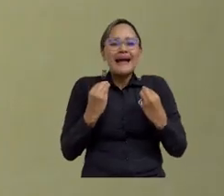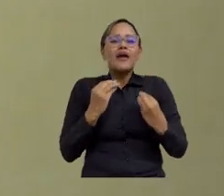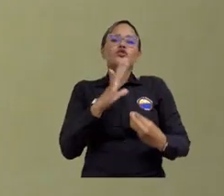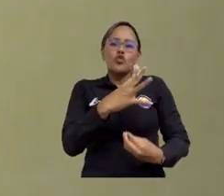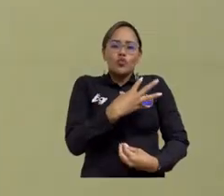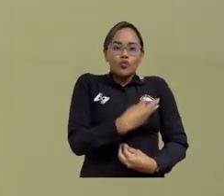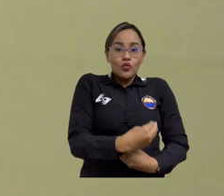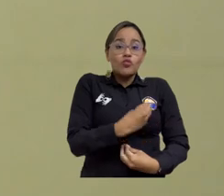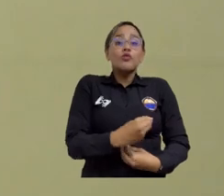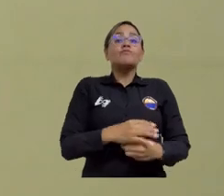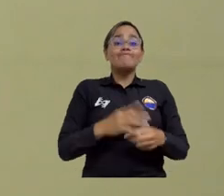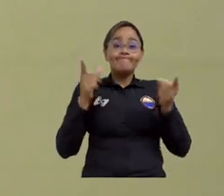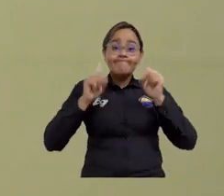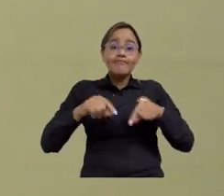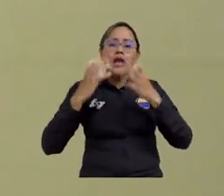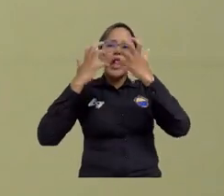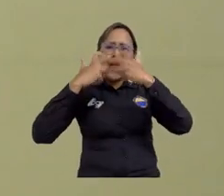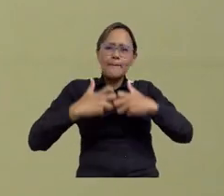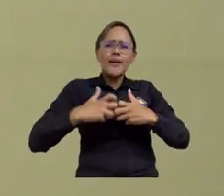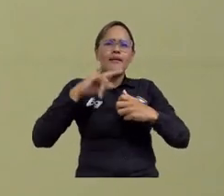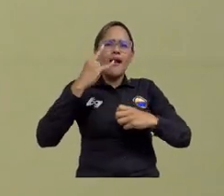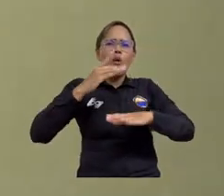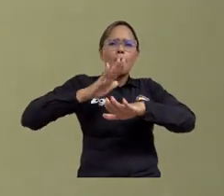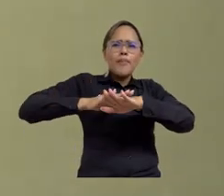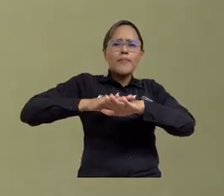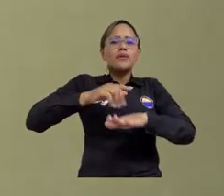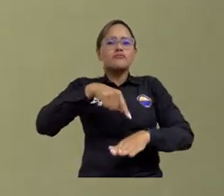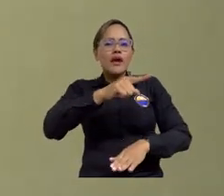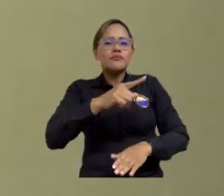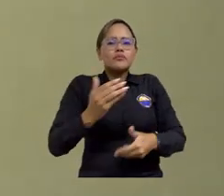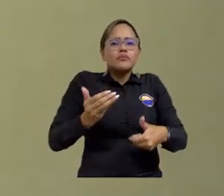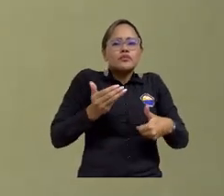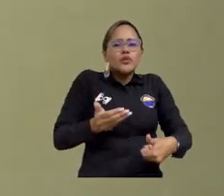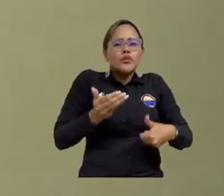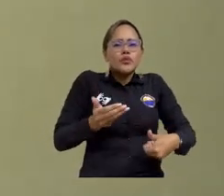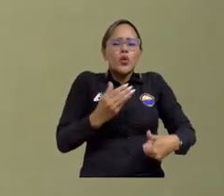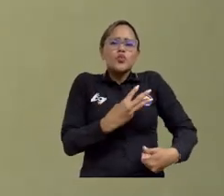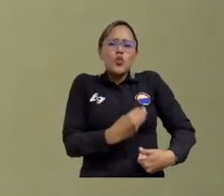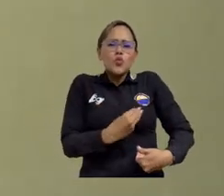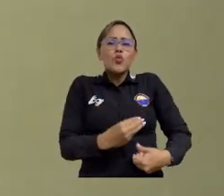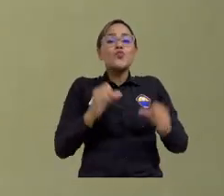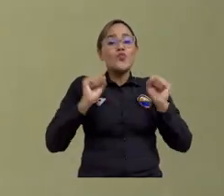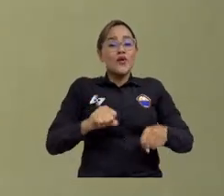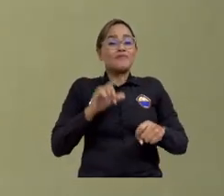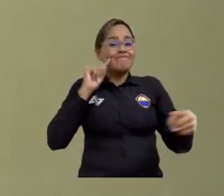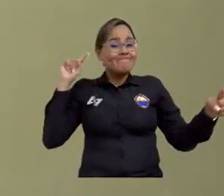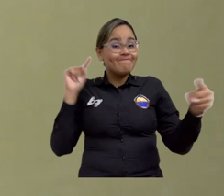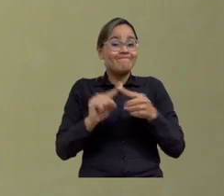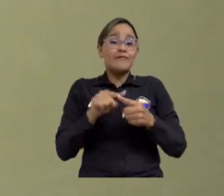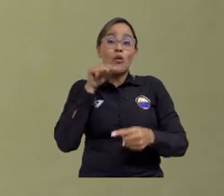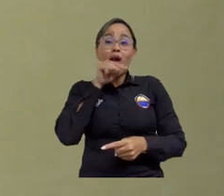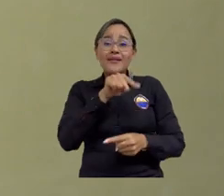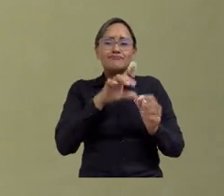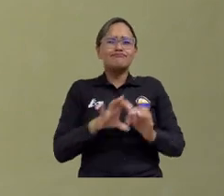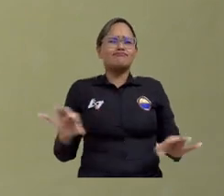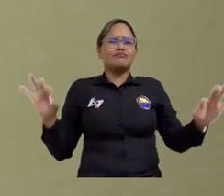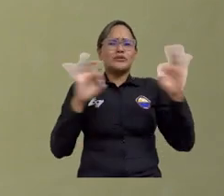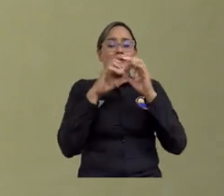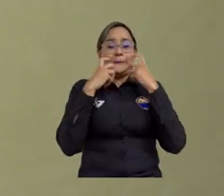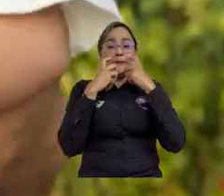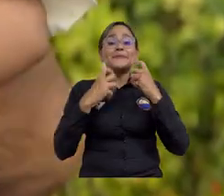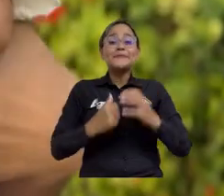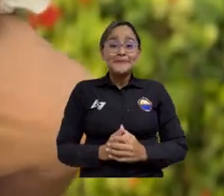mamá y esos papás para que pueda vivir con su bebé esa lactancia materna exclusiva en esos primeros meses de vida del niño que son tan